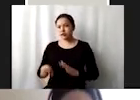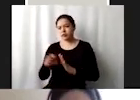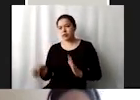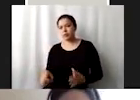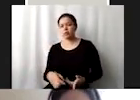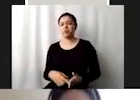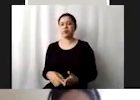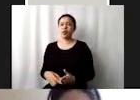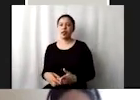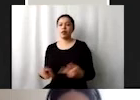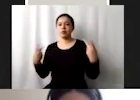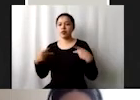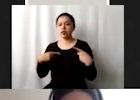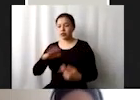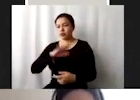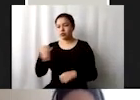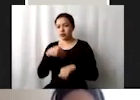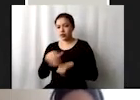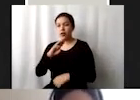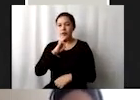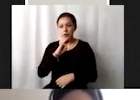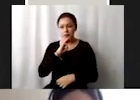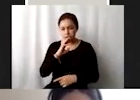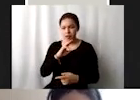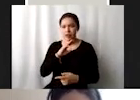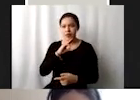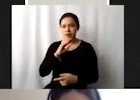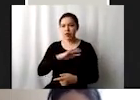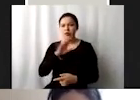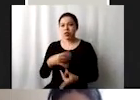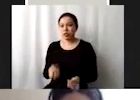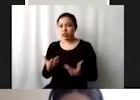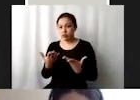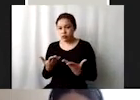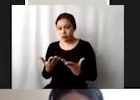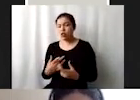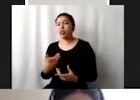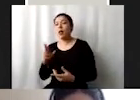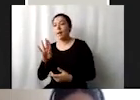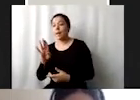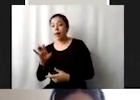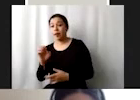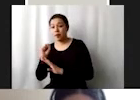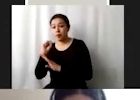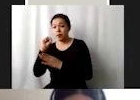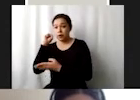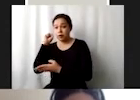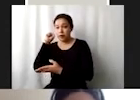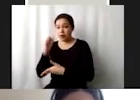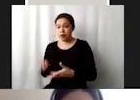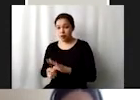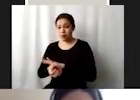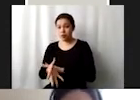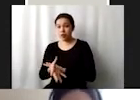mortalidad materna, evitar muertes de recién nacidos otra vez menores de 5 años